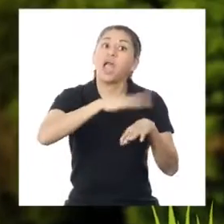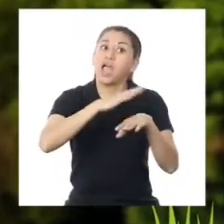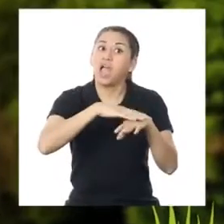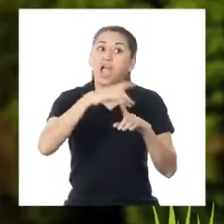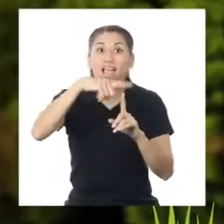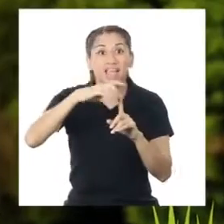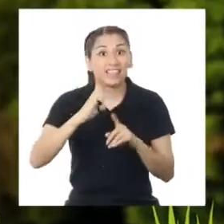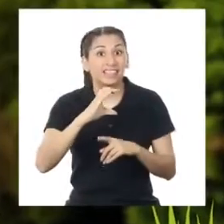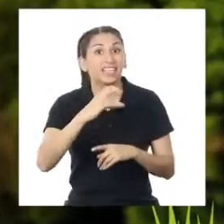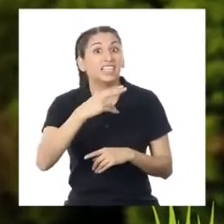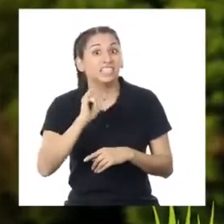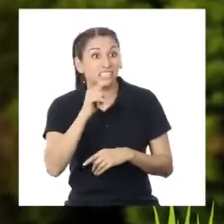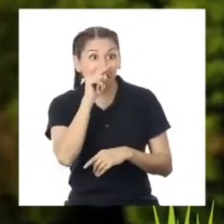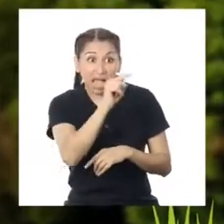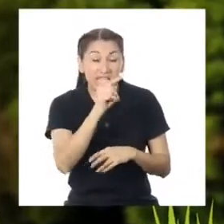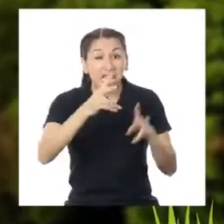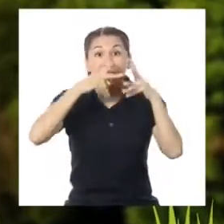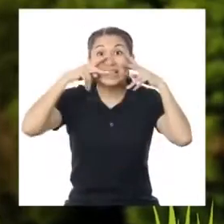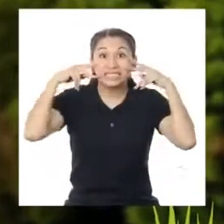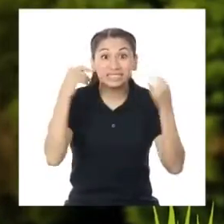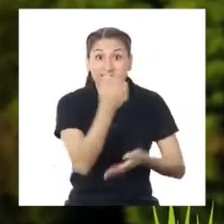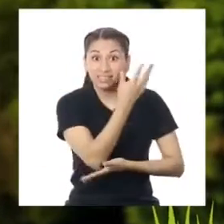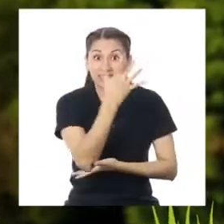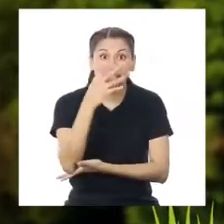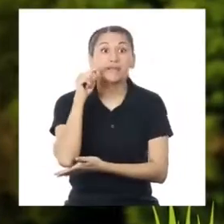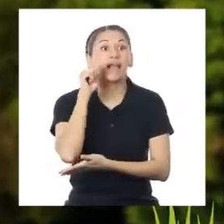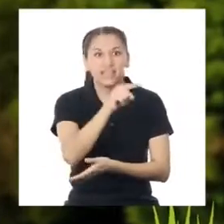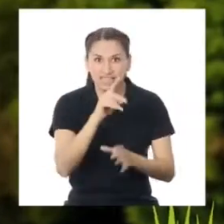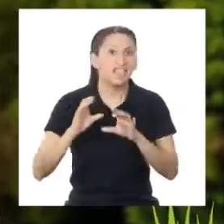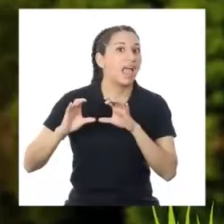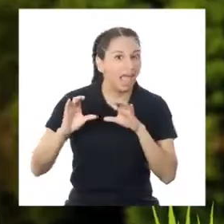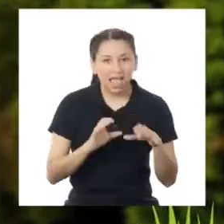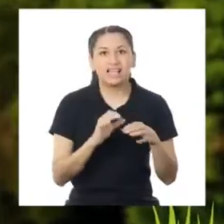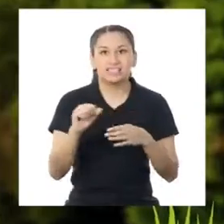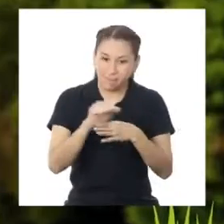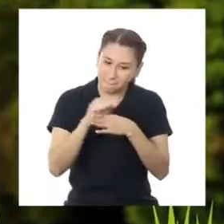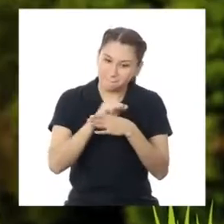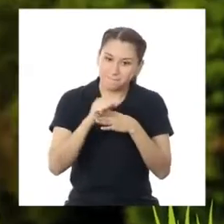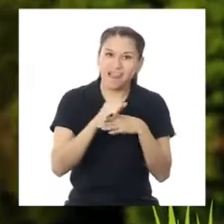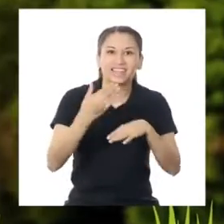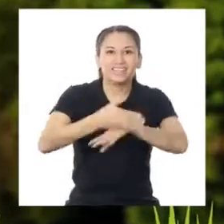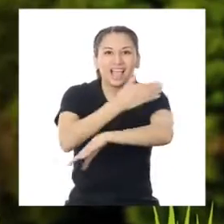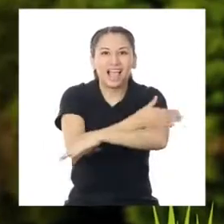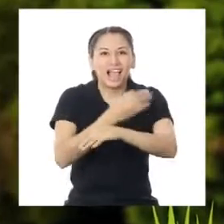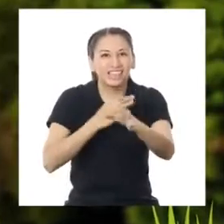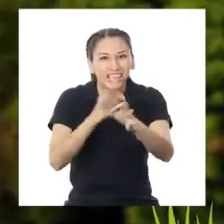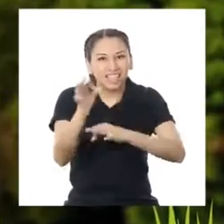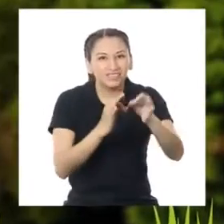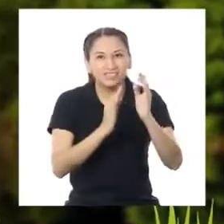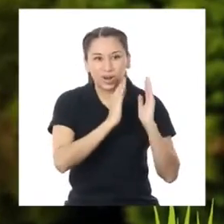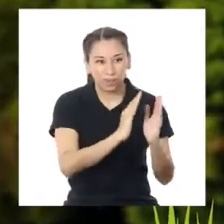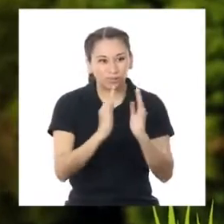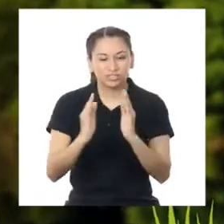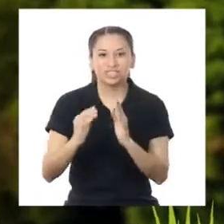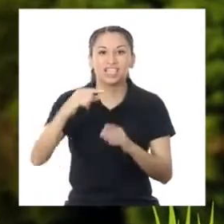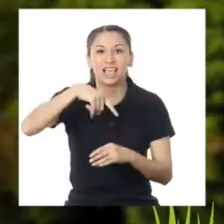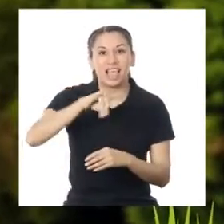Y en la selva es que dan estas prácticas de cultivo que mencionamos antes. La quema agrícola,